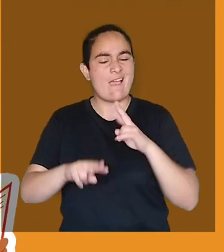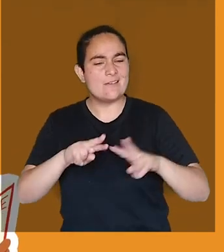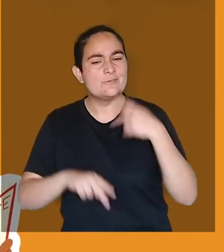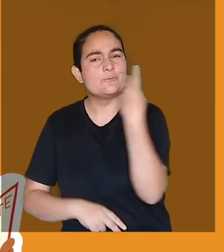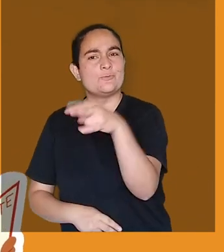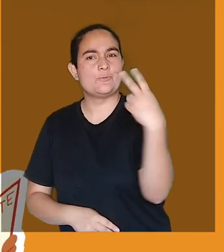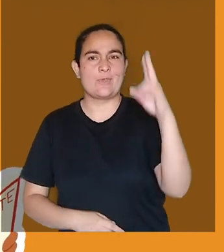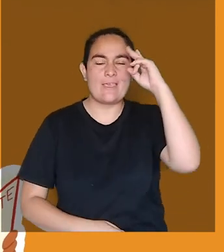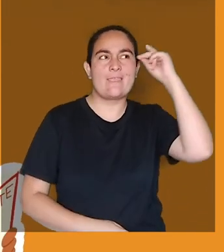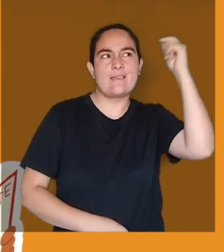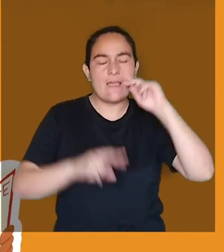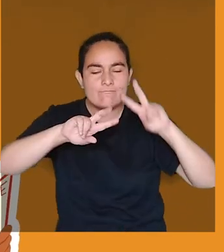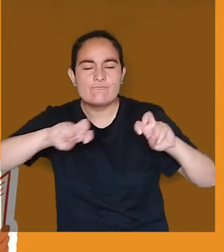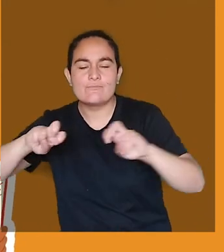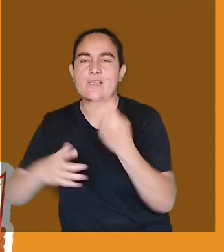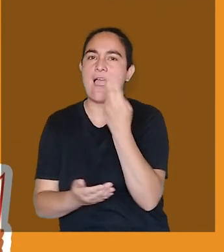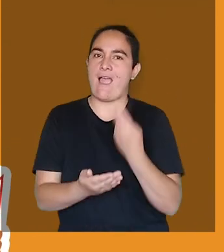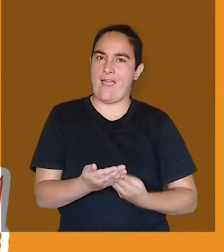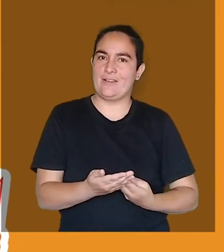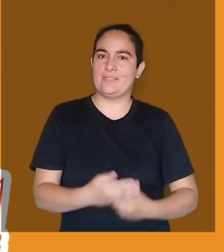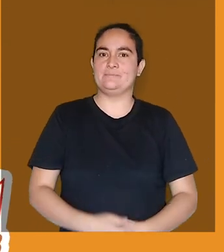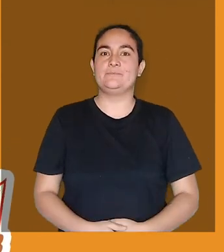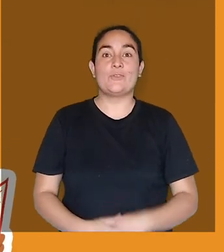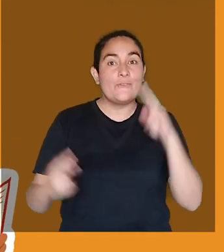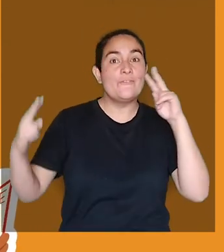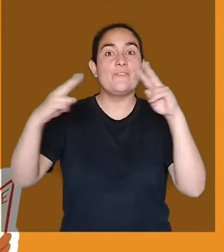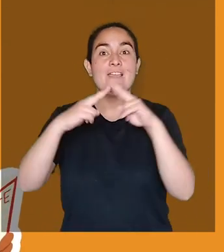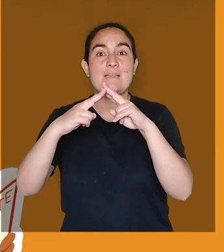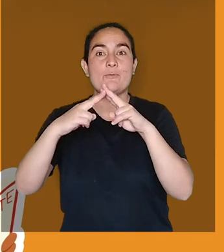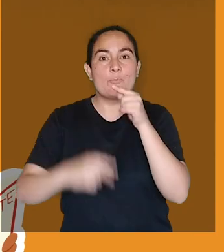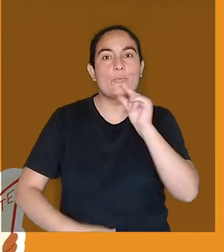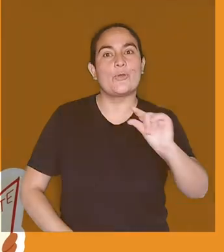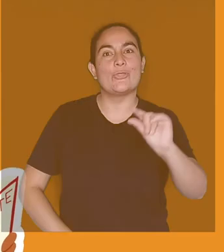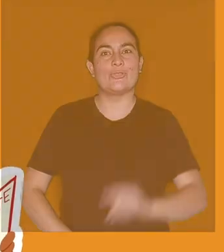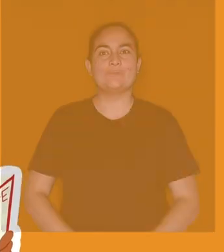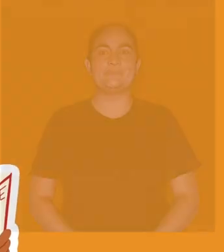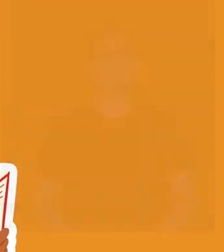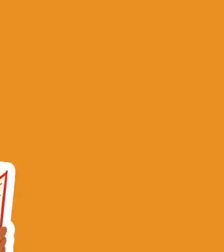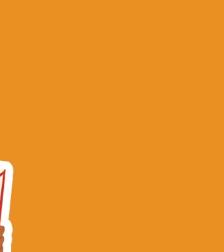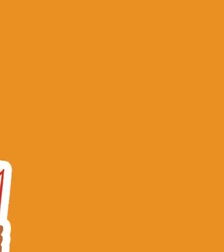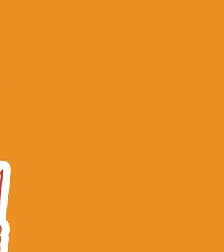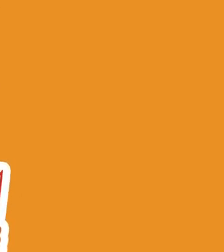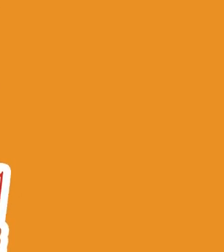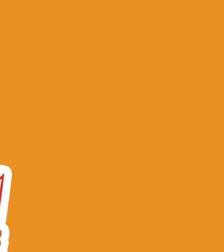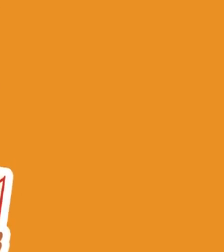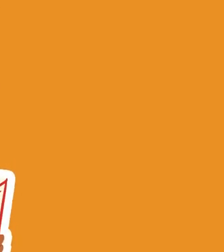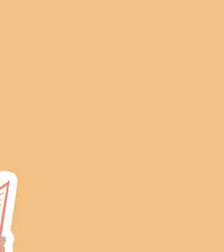dialogar y formar tu propia perspectiva de análisis estético. ¡Nos vemos pronto!